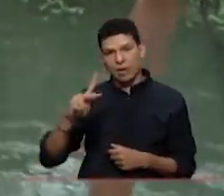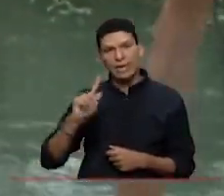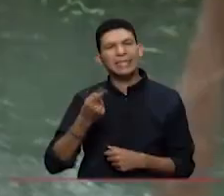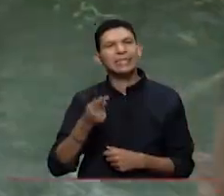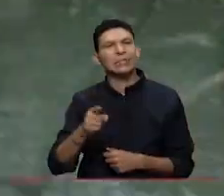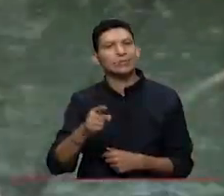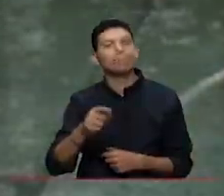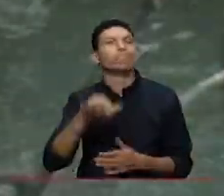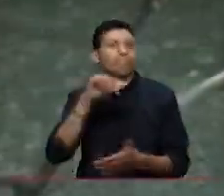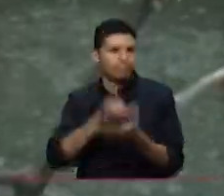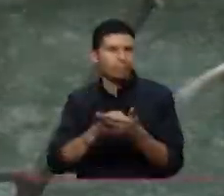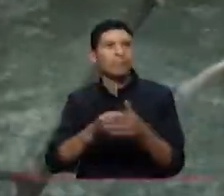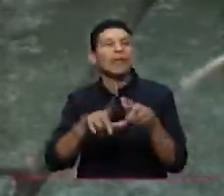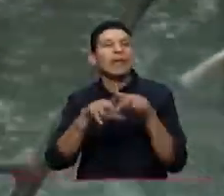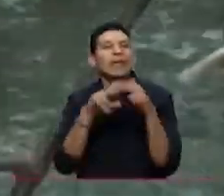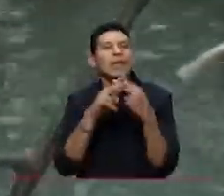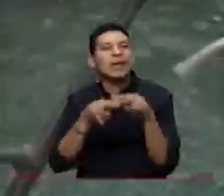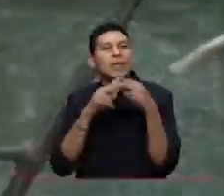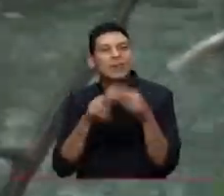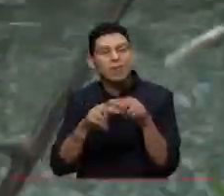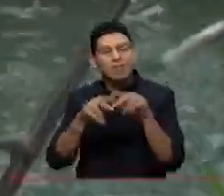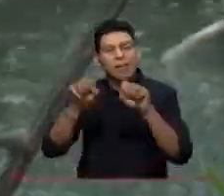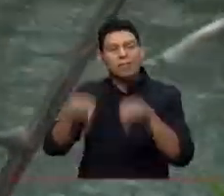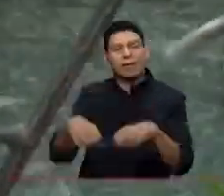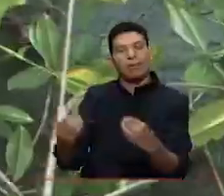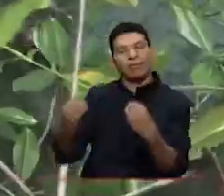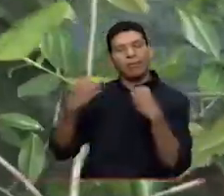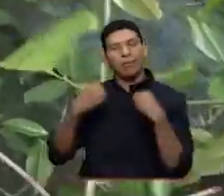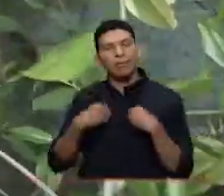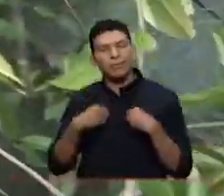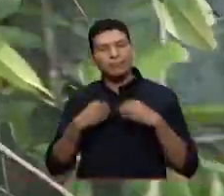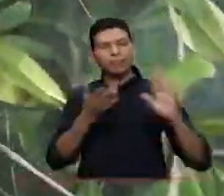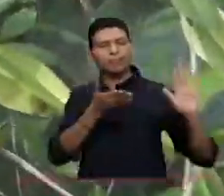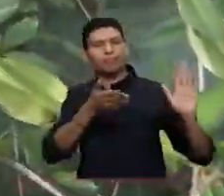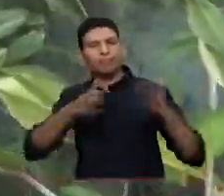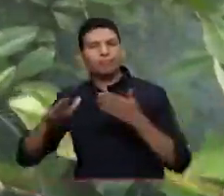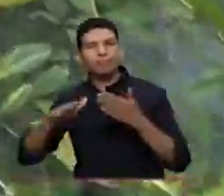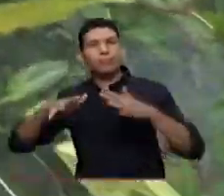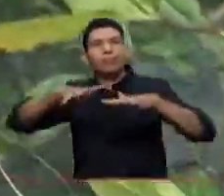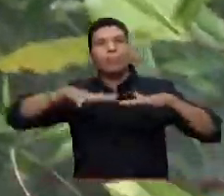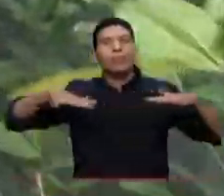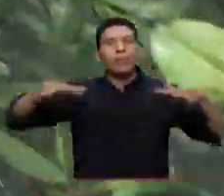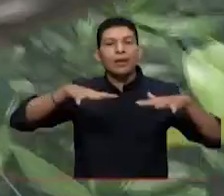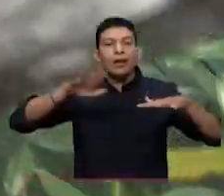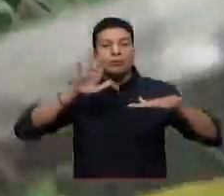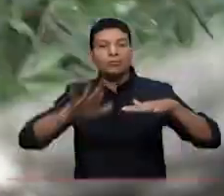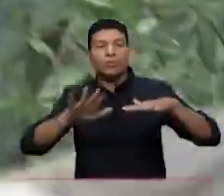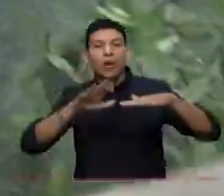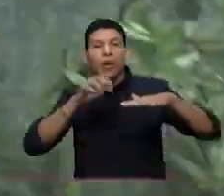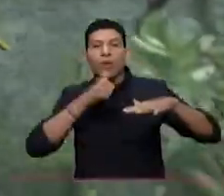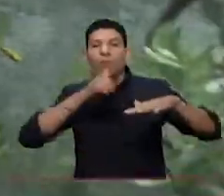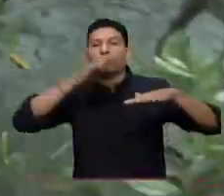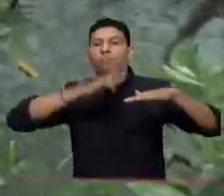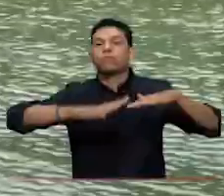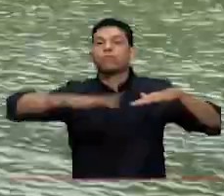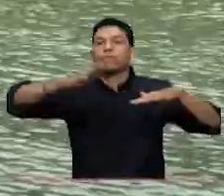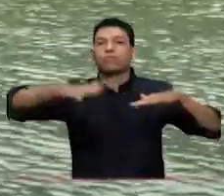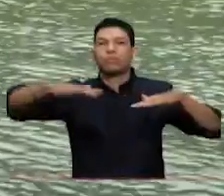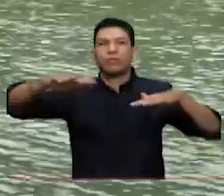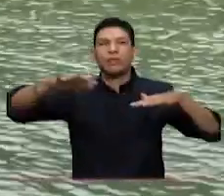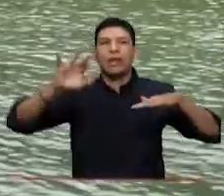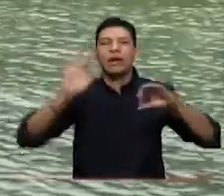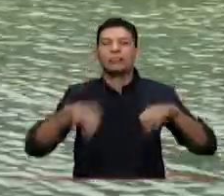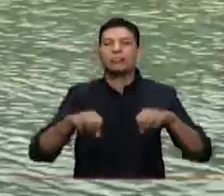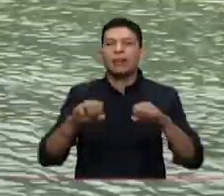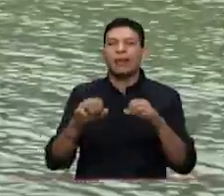Es el instrumento que nos permite planificar ese territorio costero, marino costero. Es el instrumento